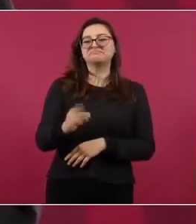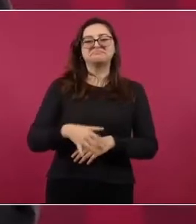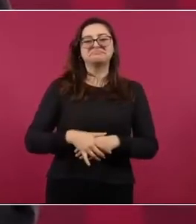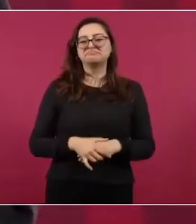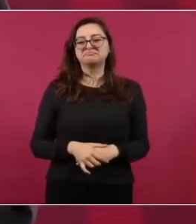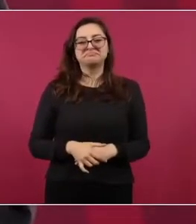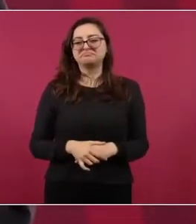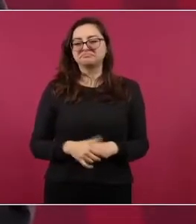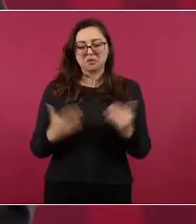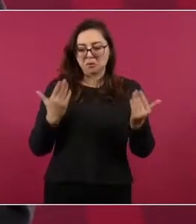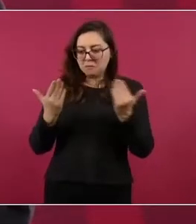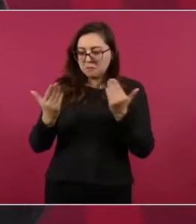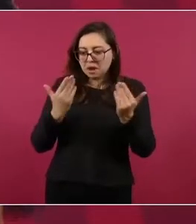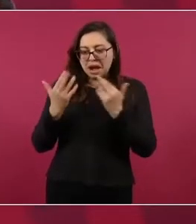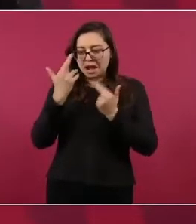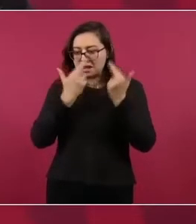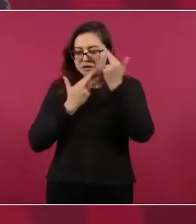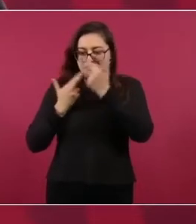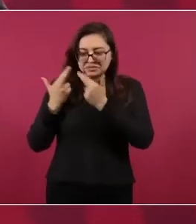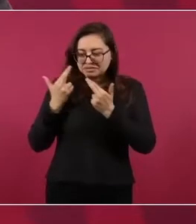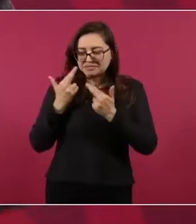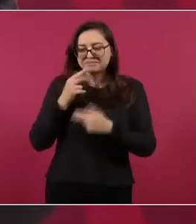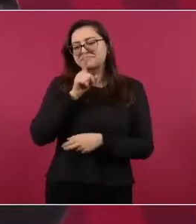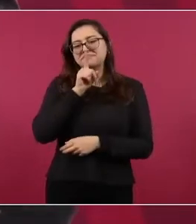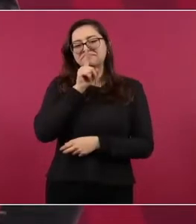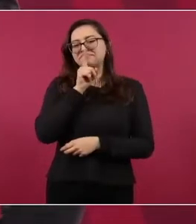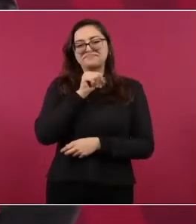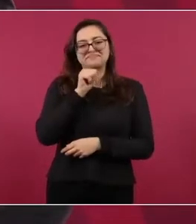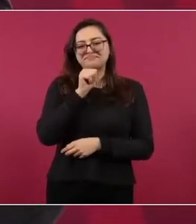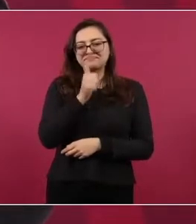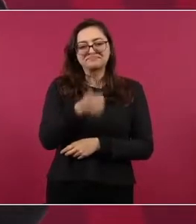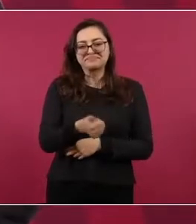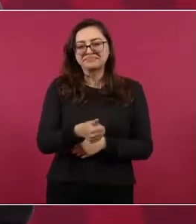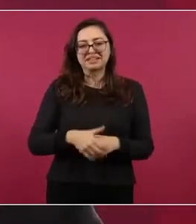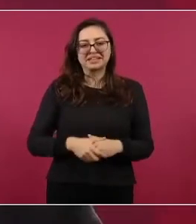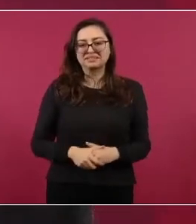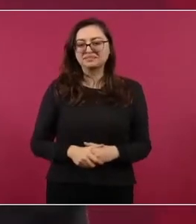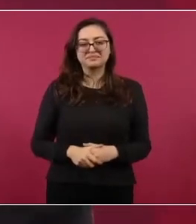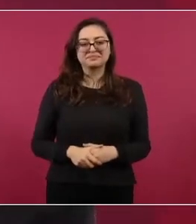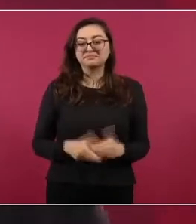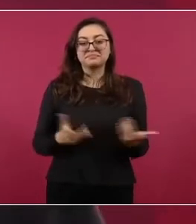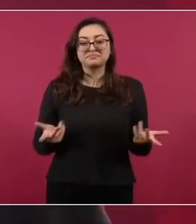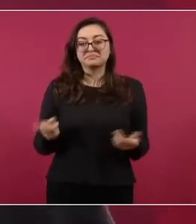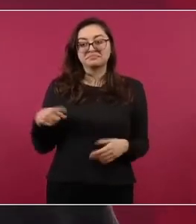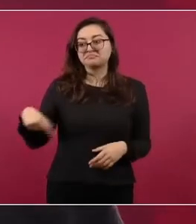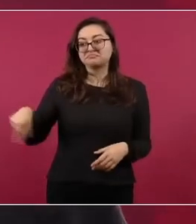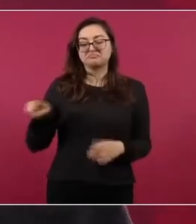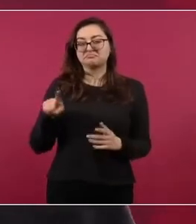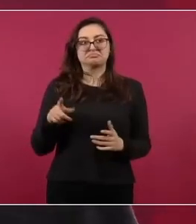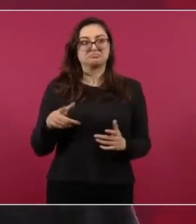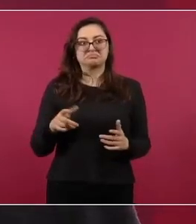actúan por instinto.